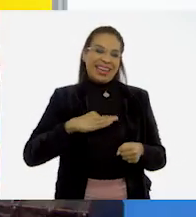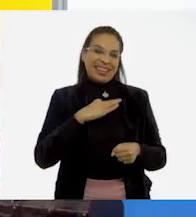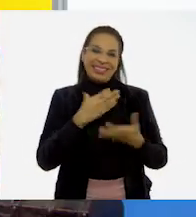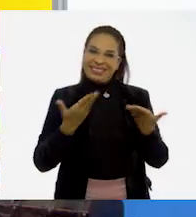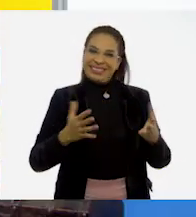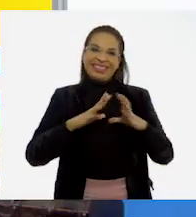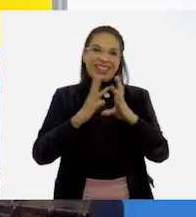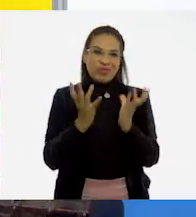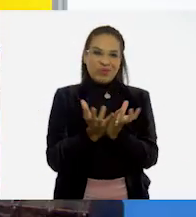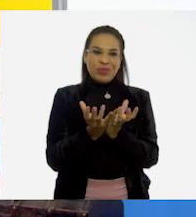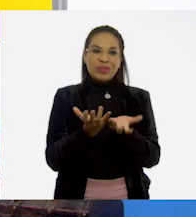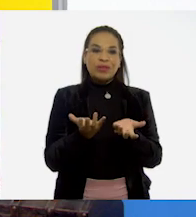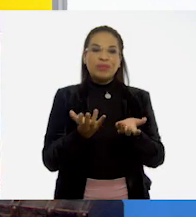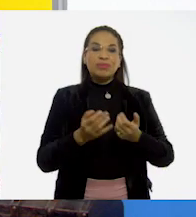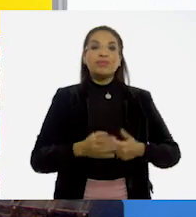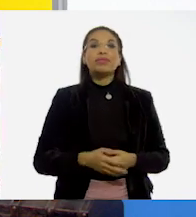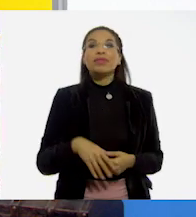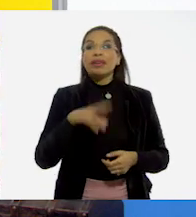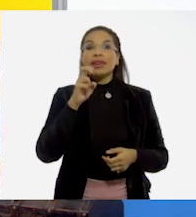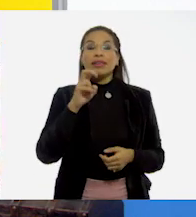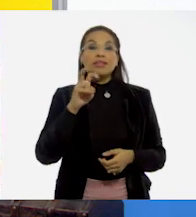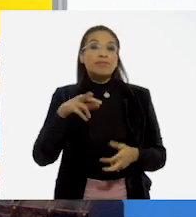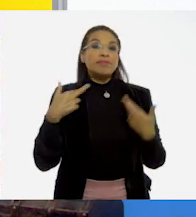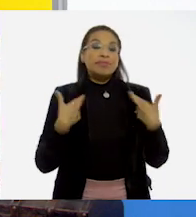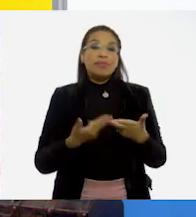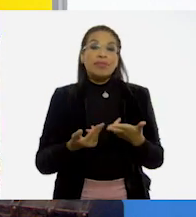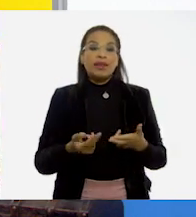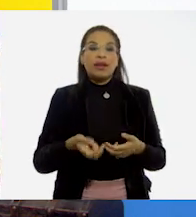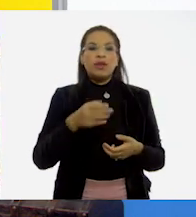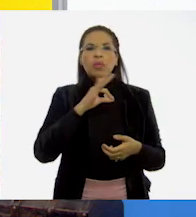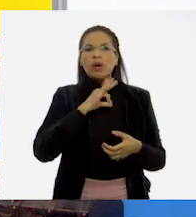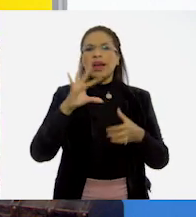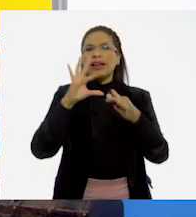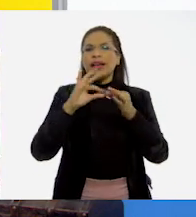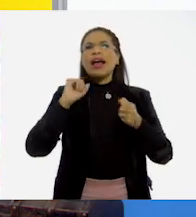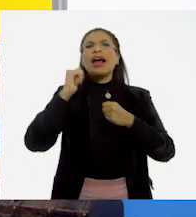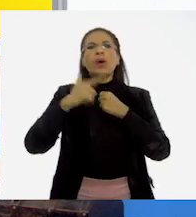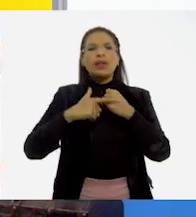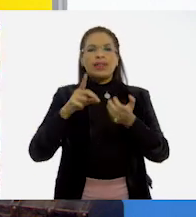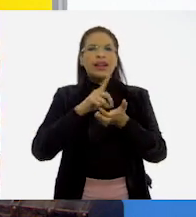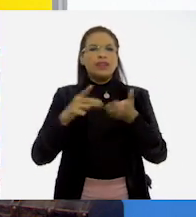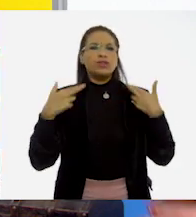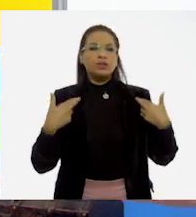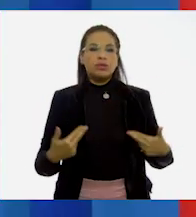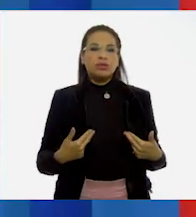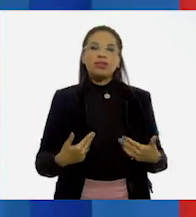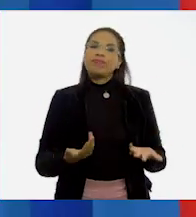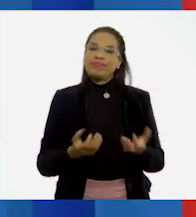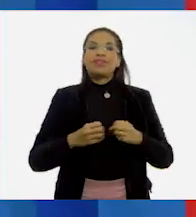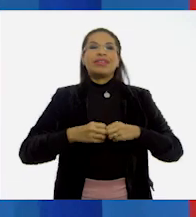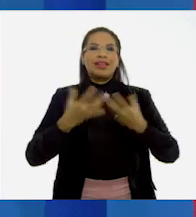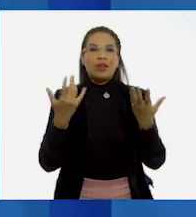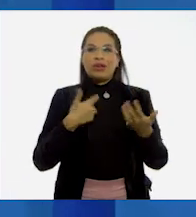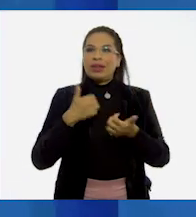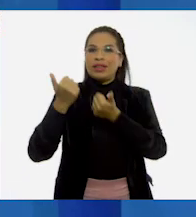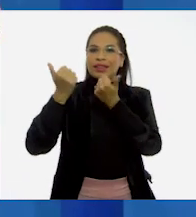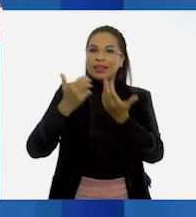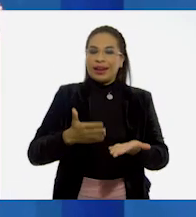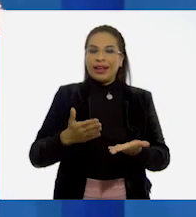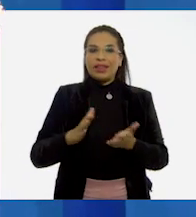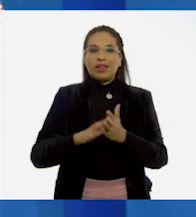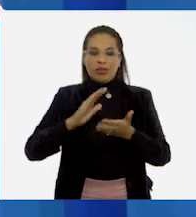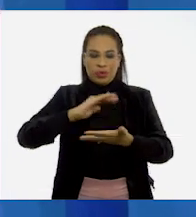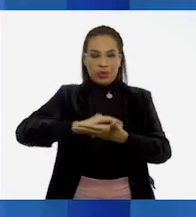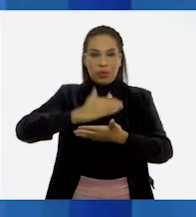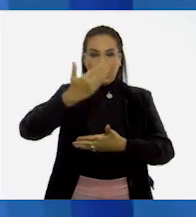este mundo. Maestra, ¿nos podría mencionar algunos derechos humanos? Claro que sí. Para esto traje mi